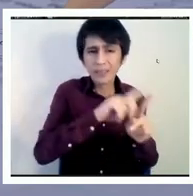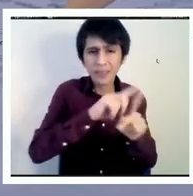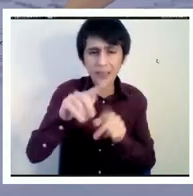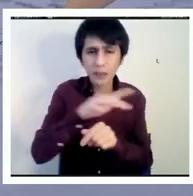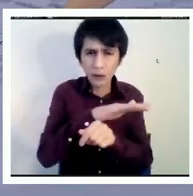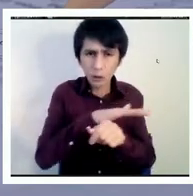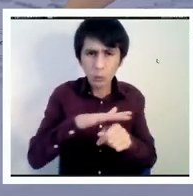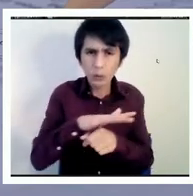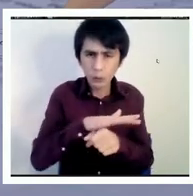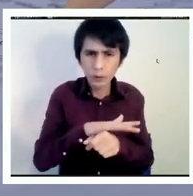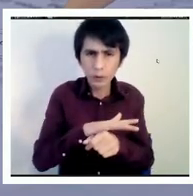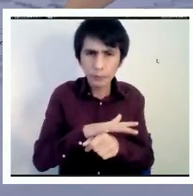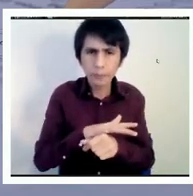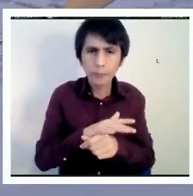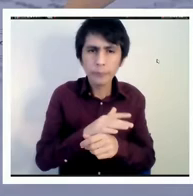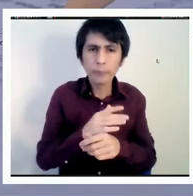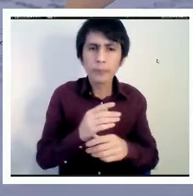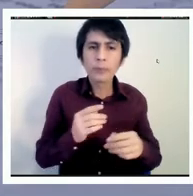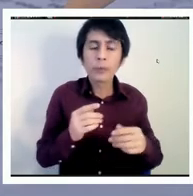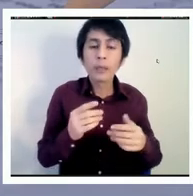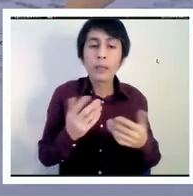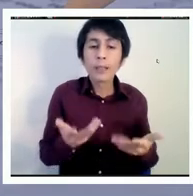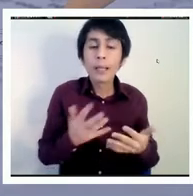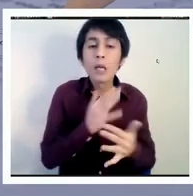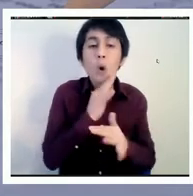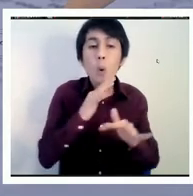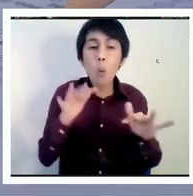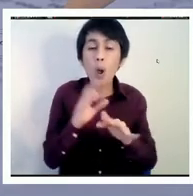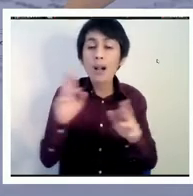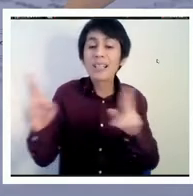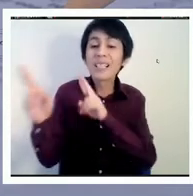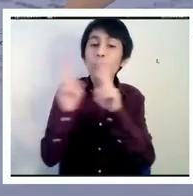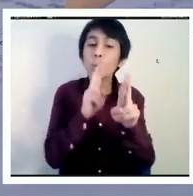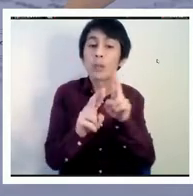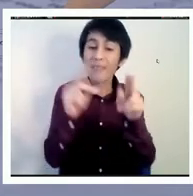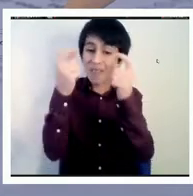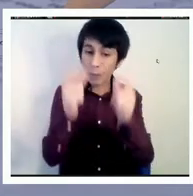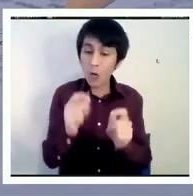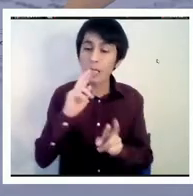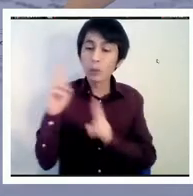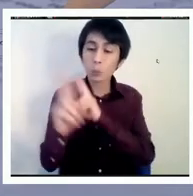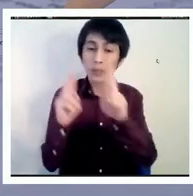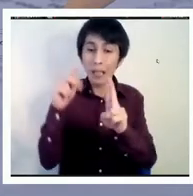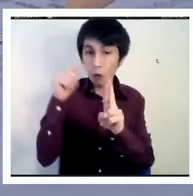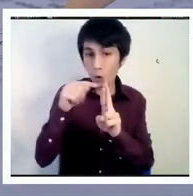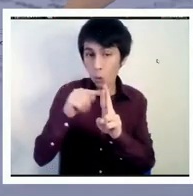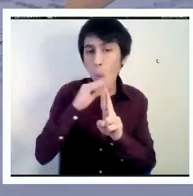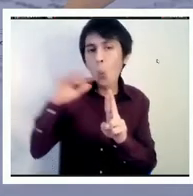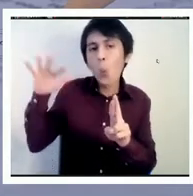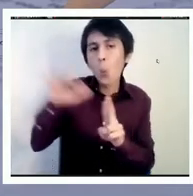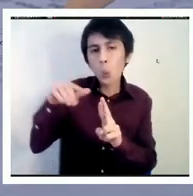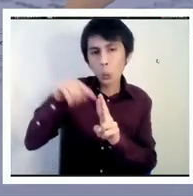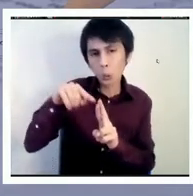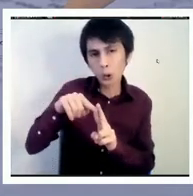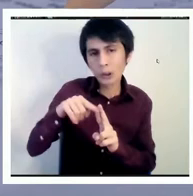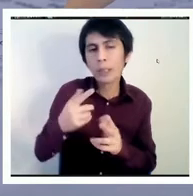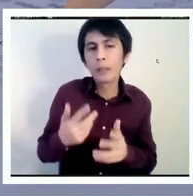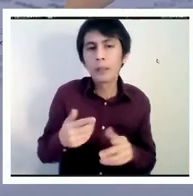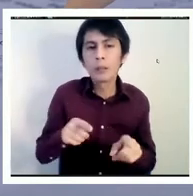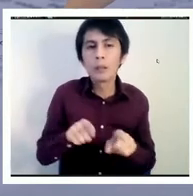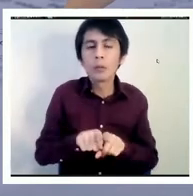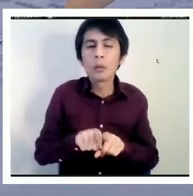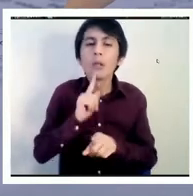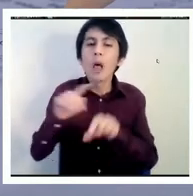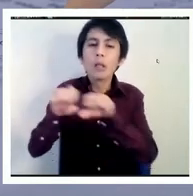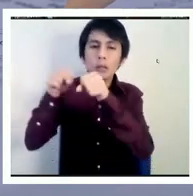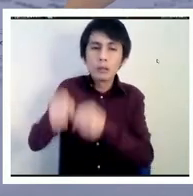al utilizar los resultados de estas evaluaciones. Porque también tenemos estos sistemas educacionales donde